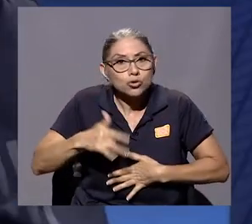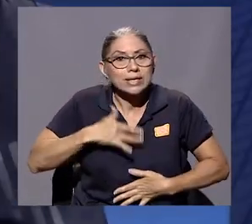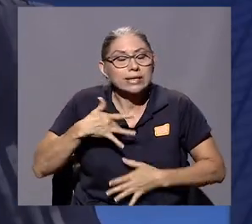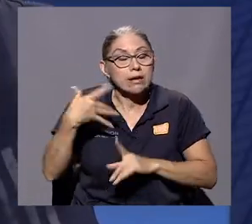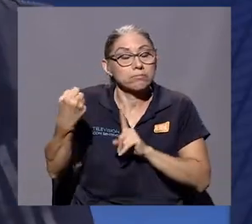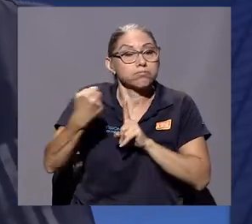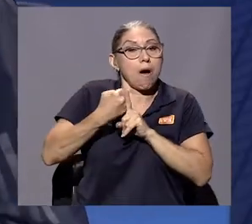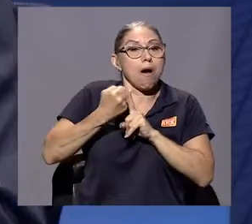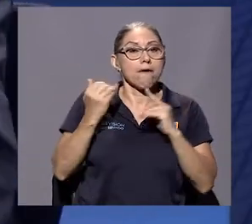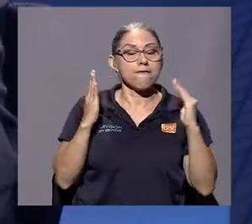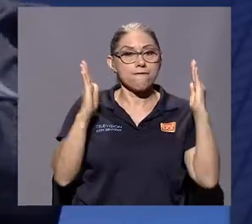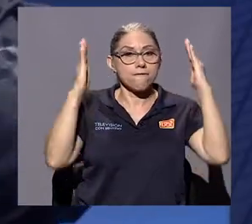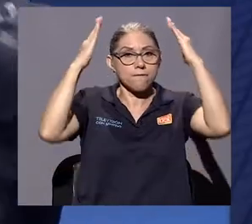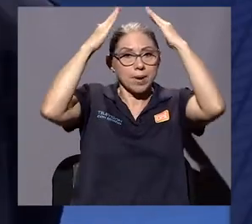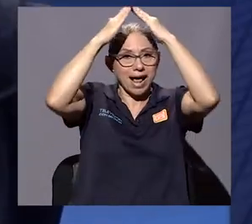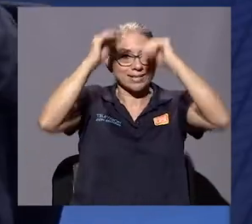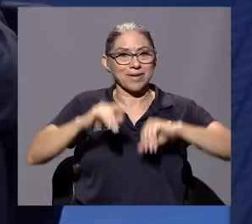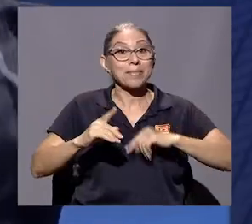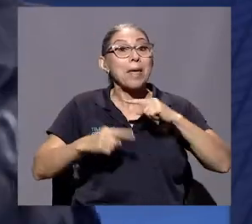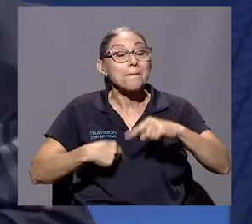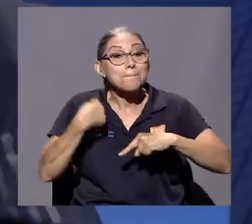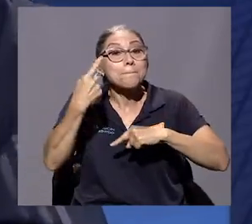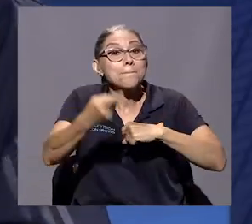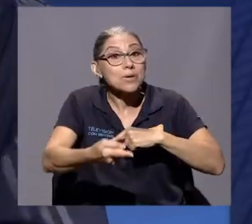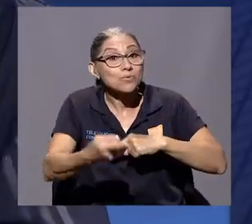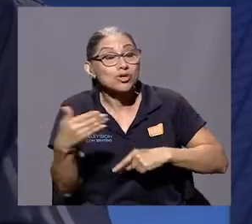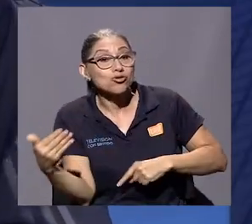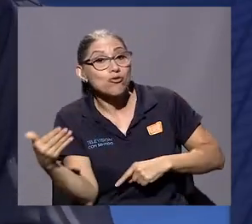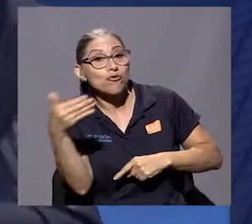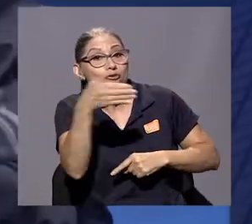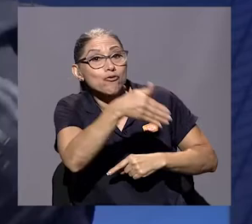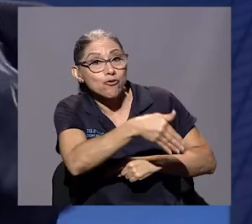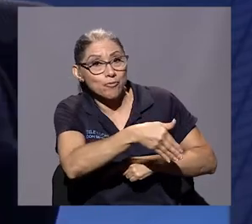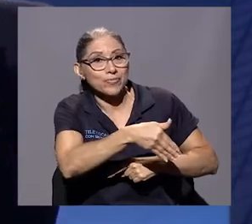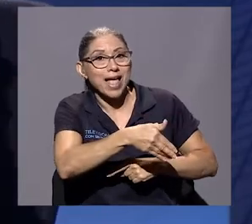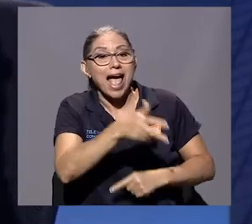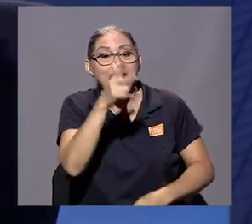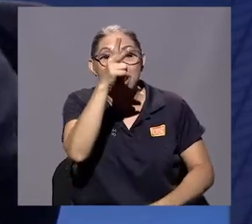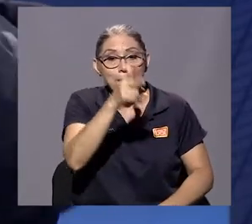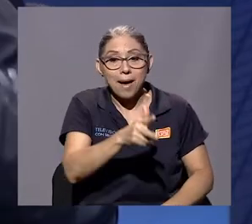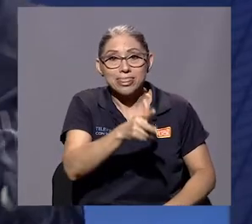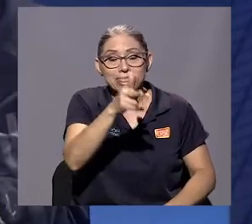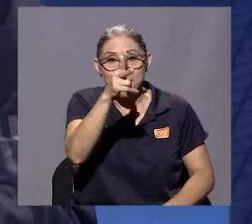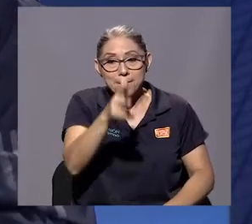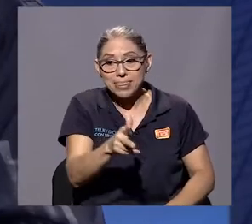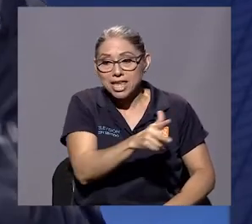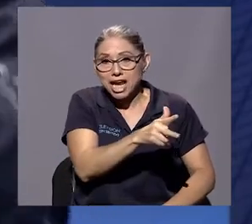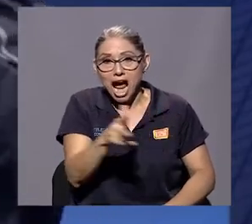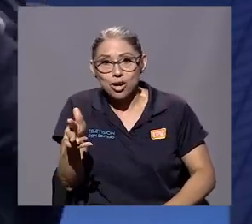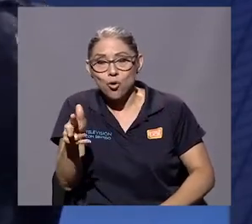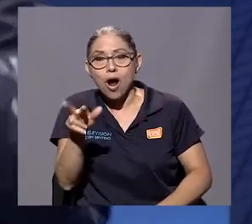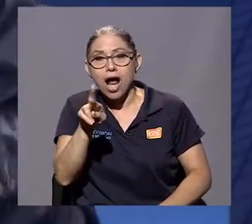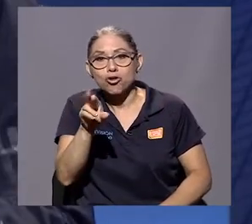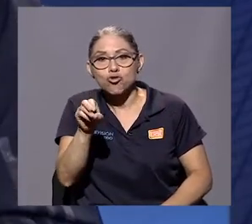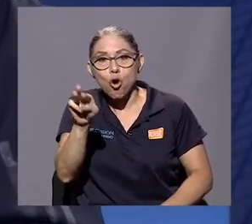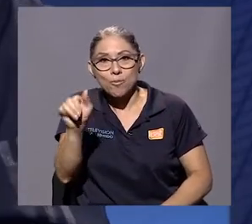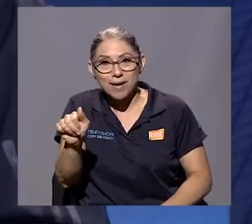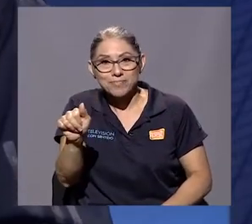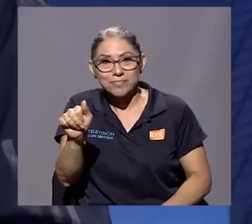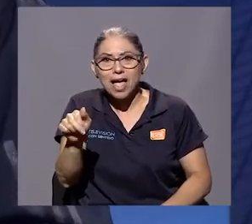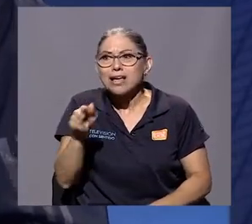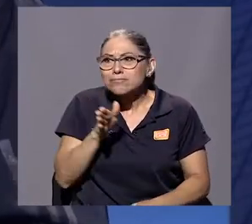Papa. Pero de ahí pasamos a Roma, al Vaticano, la visita al Vaticano que había que hacer, San Pedro,